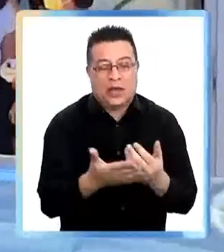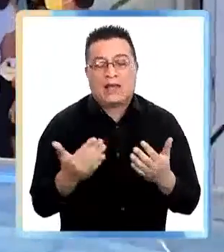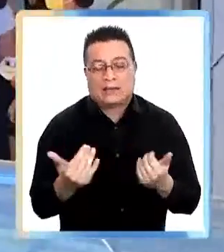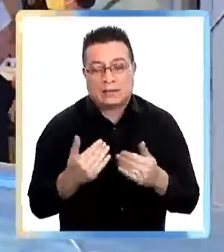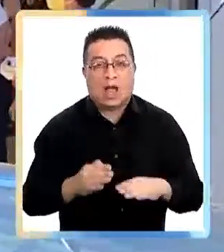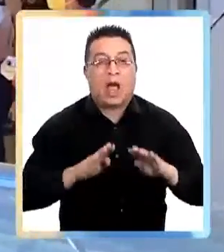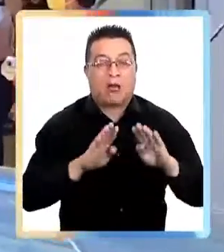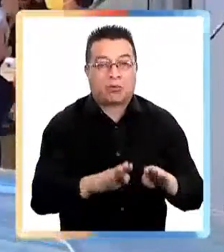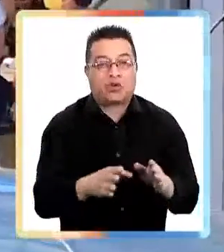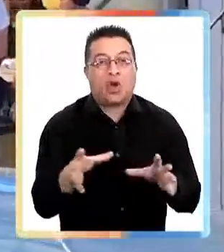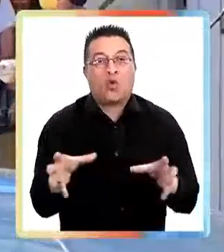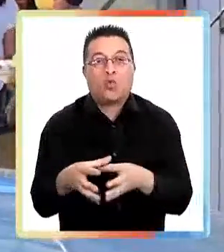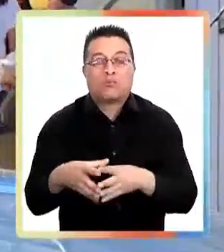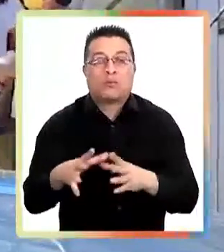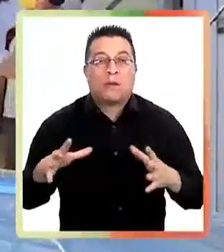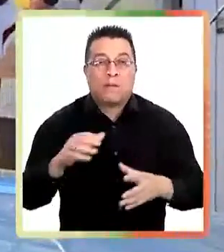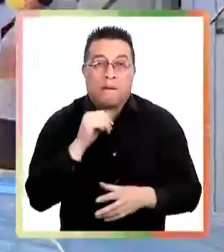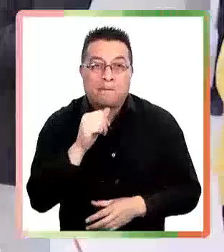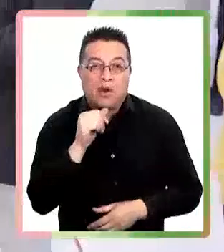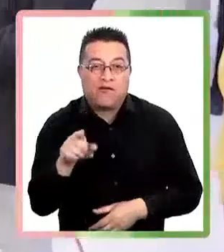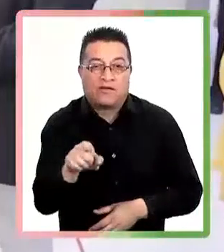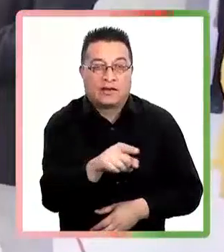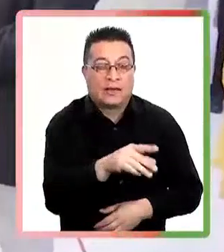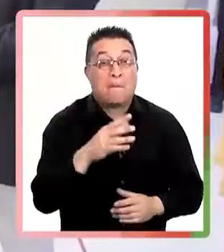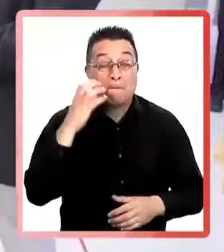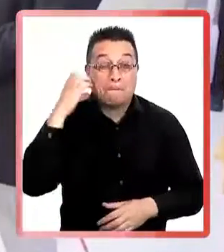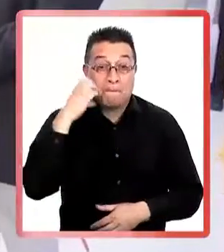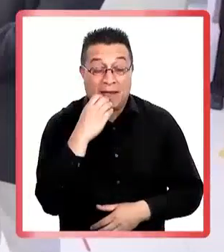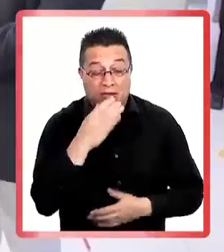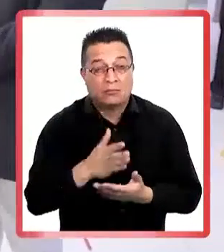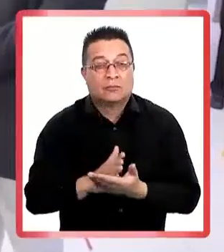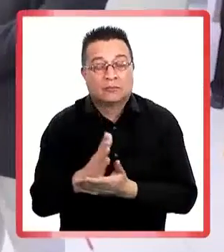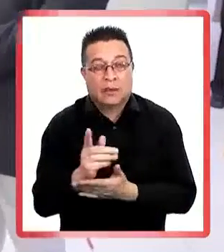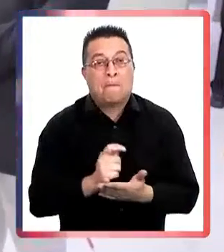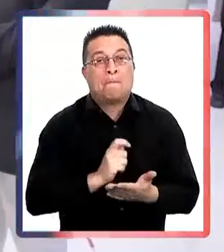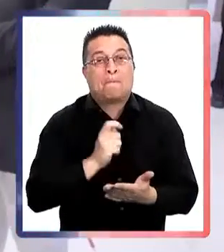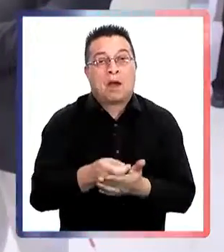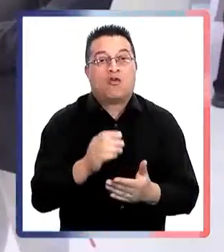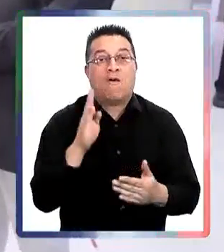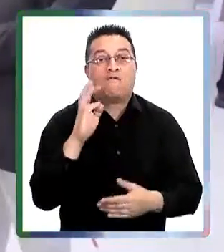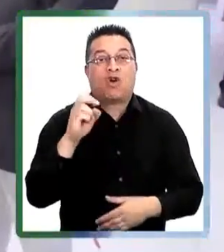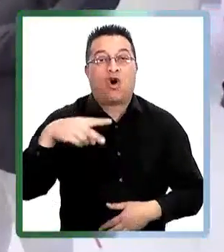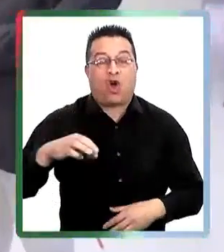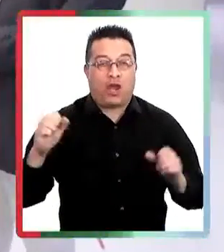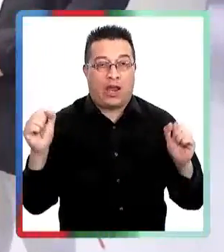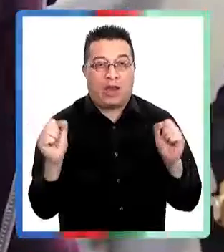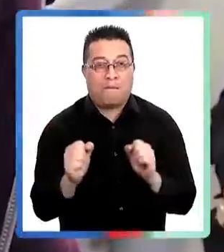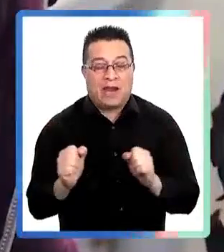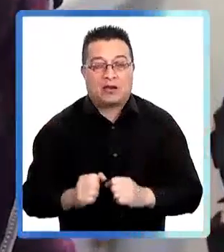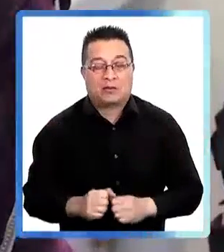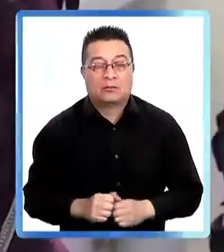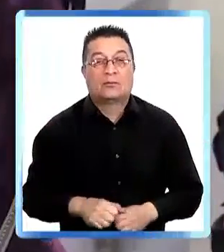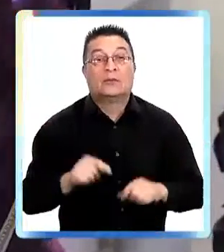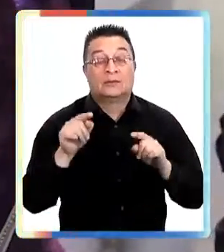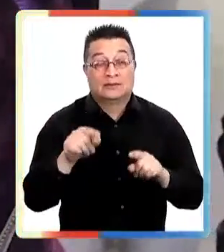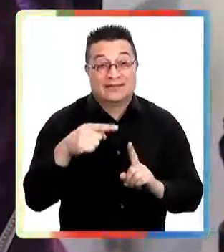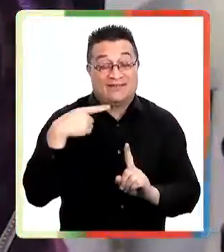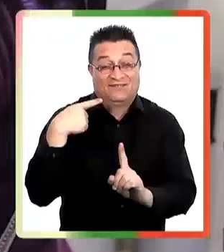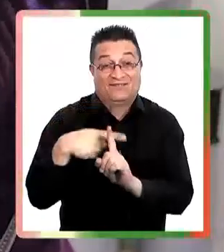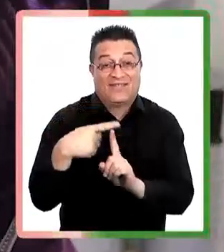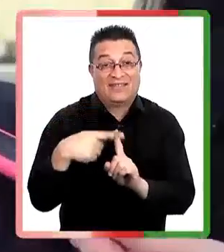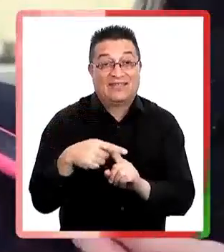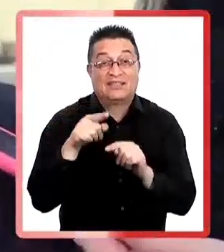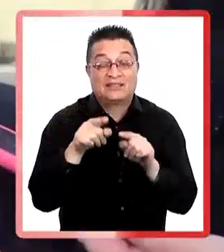necesarias para apoyar a grupos vulnerables. A partir de mayo comenzó el pago del bono de invierno. Son